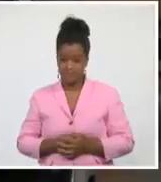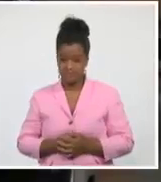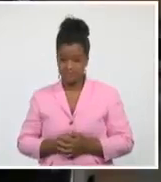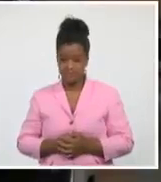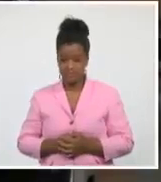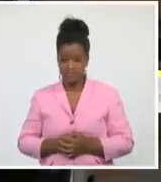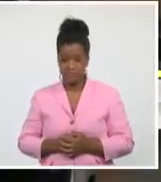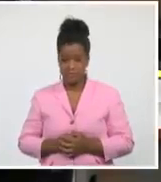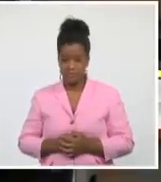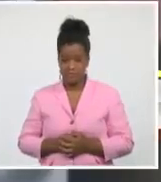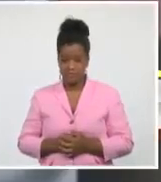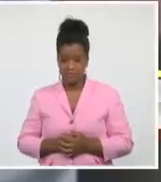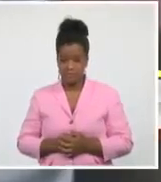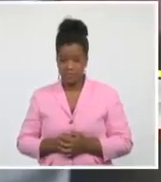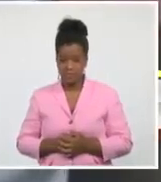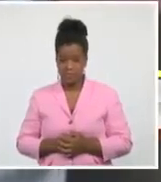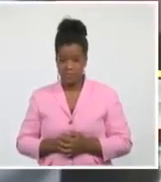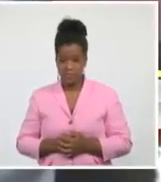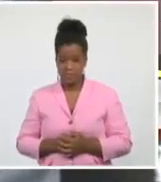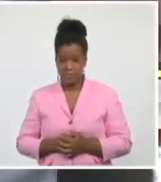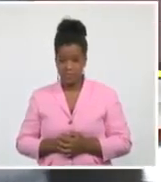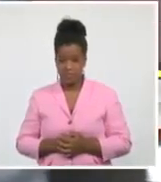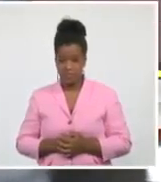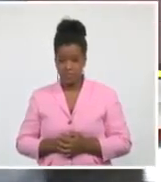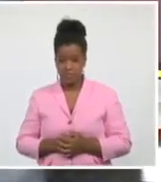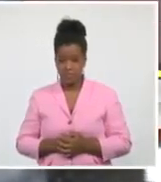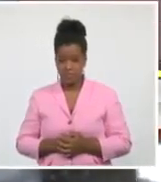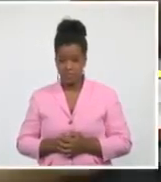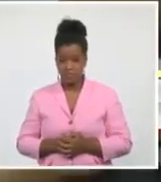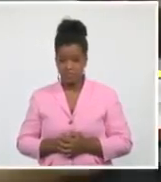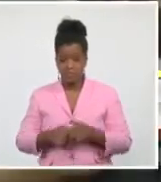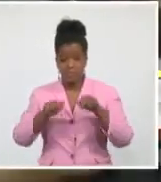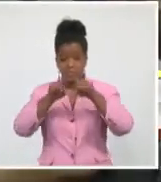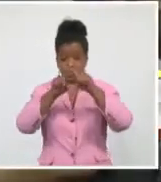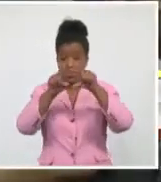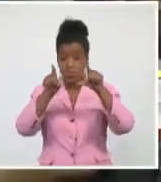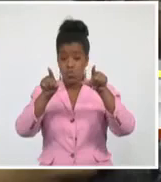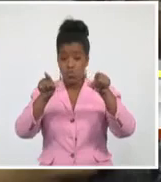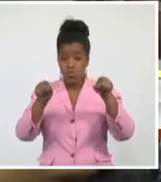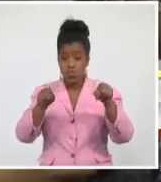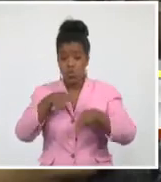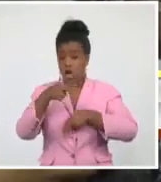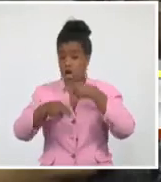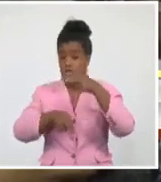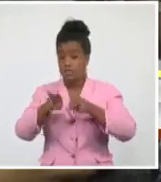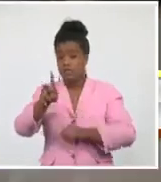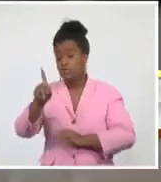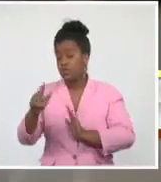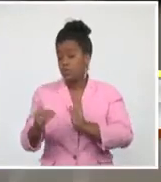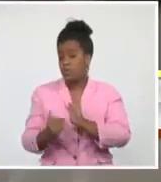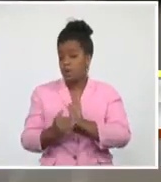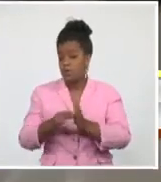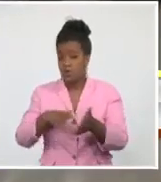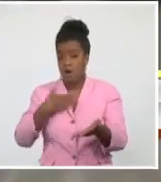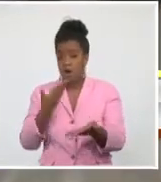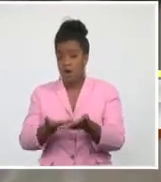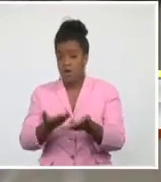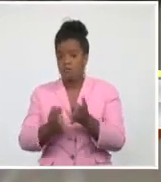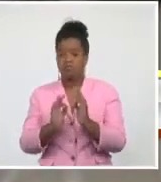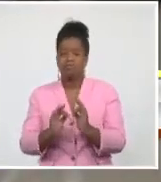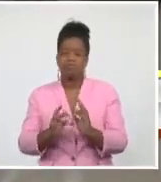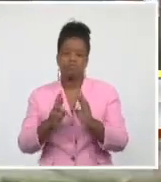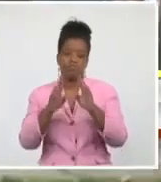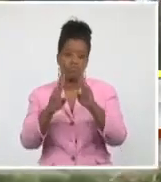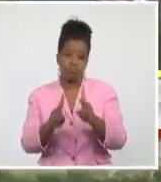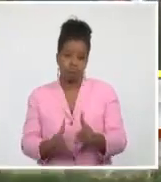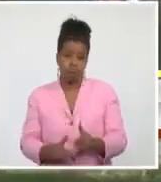Luego de procesar en todo el territorio nacional más de 21.000 pruebas, fueron conocidos estos resultados. Otra jornada